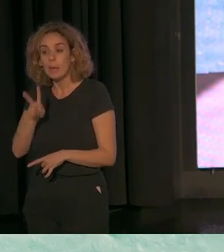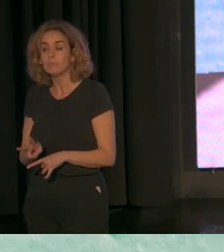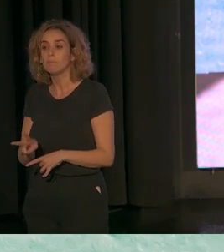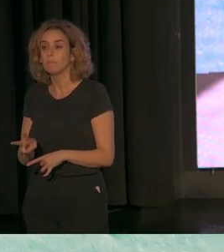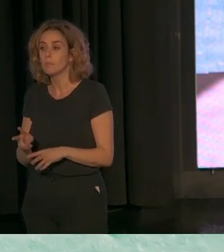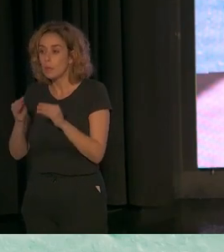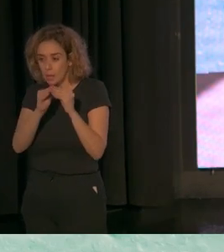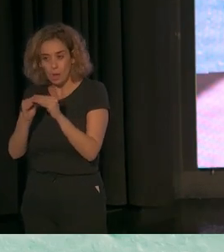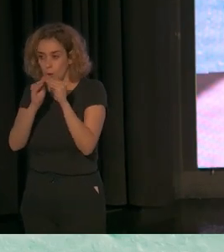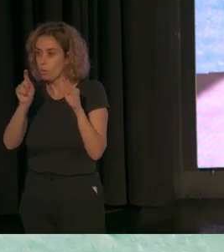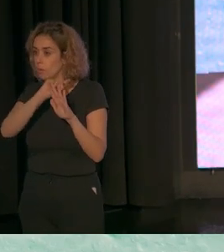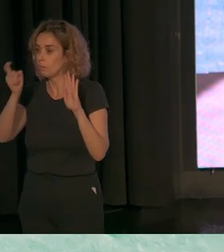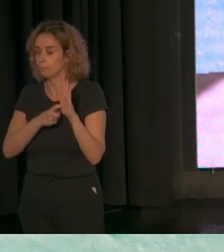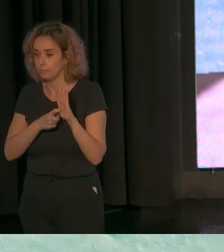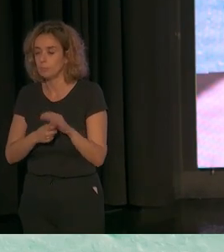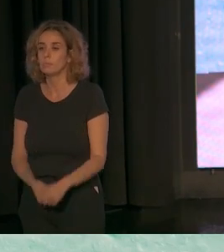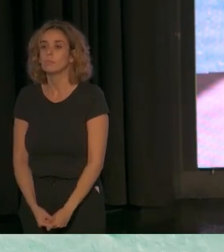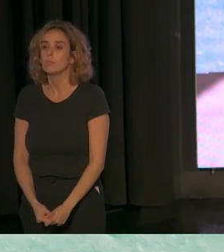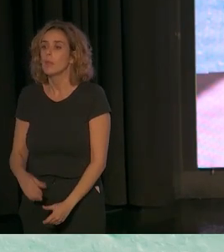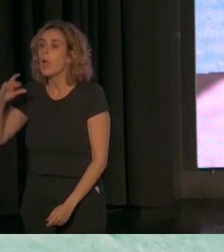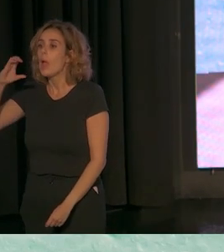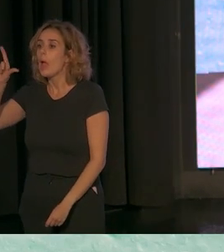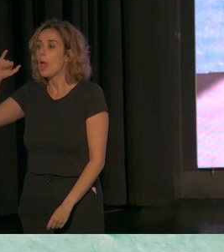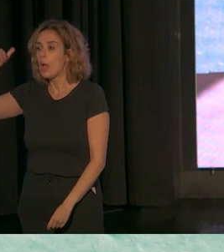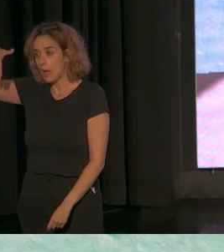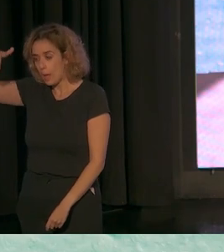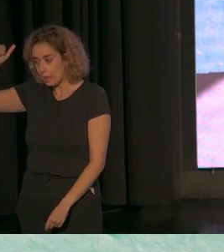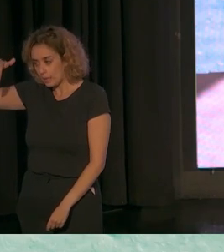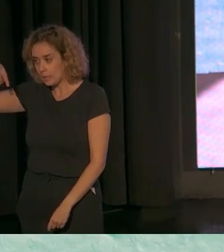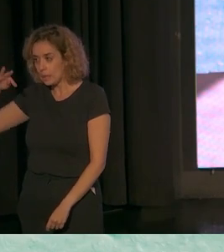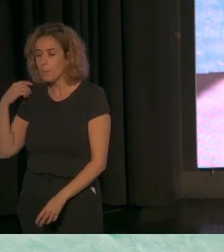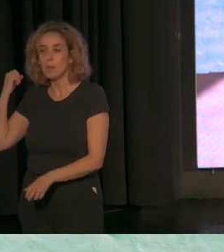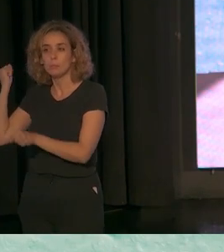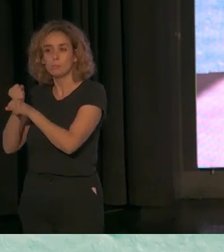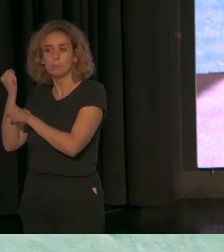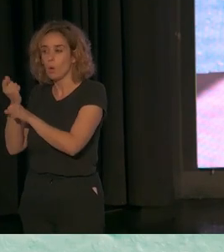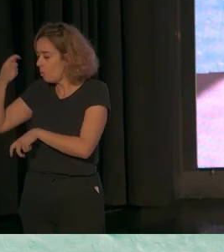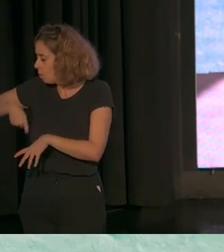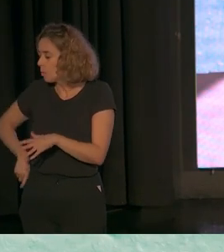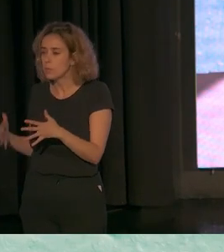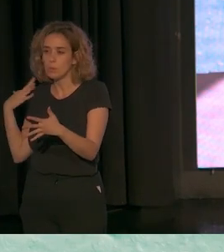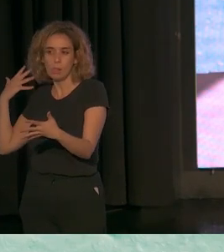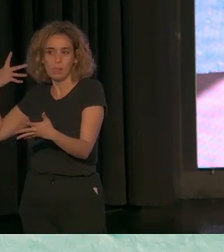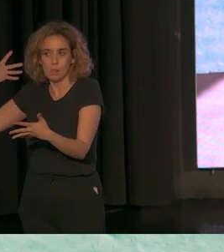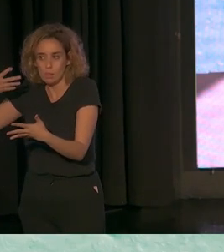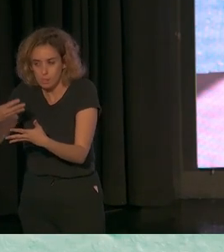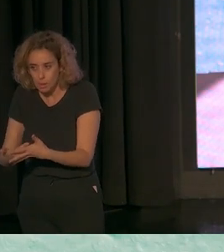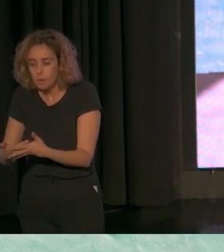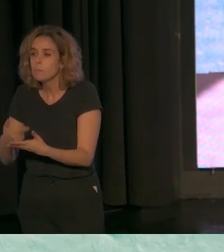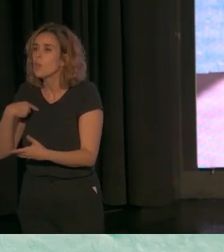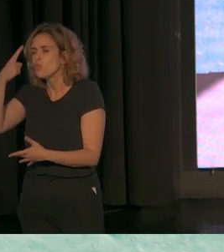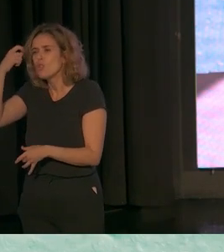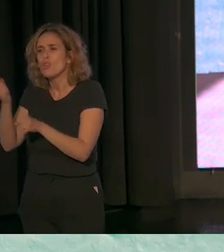coinciden plenamente. Climen, que ha tenido una larga trayectoria profesional, yo creo que la última